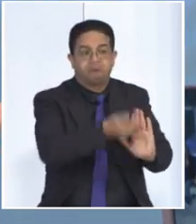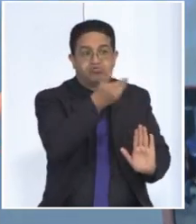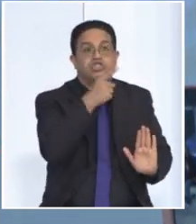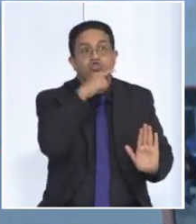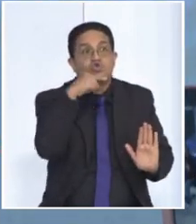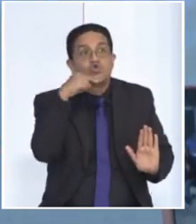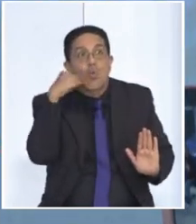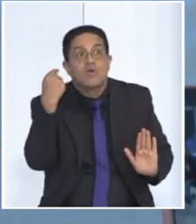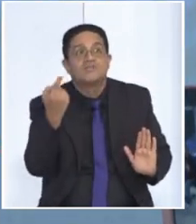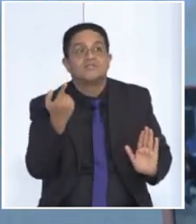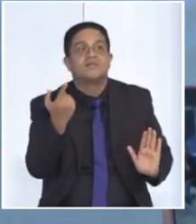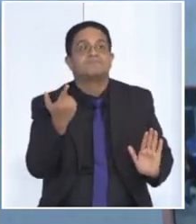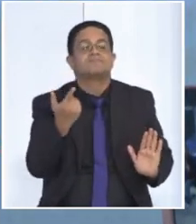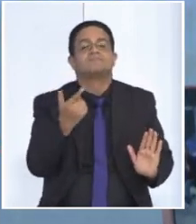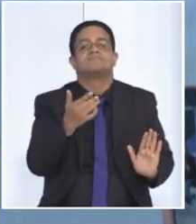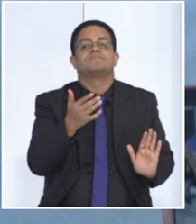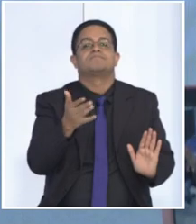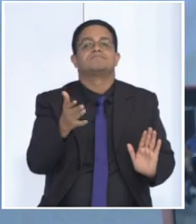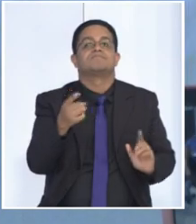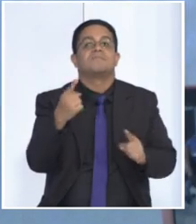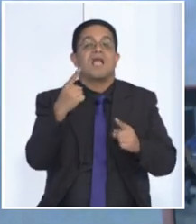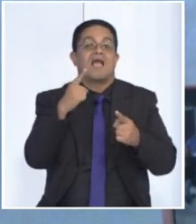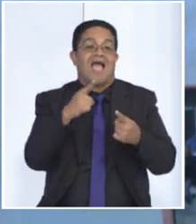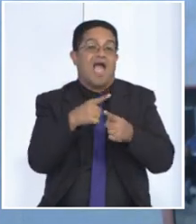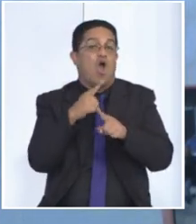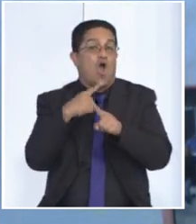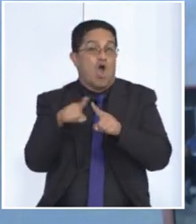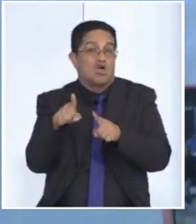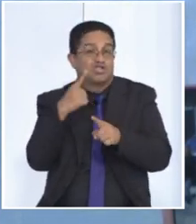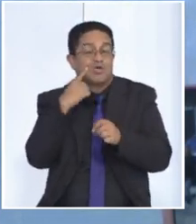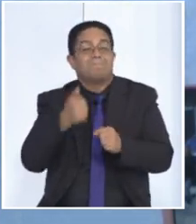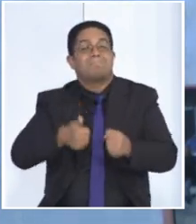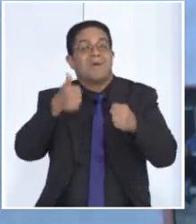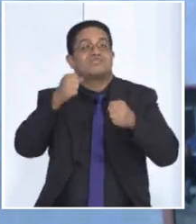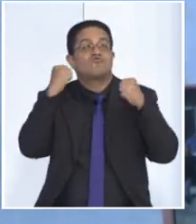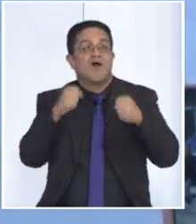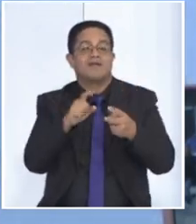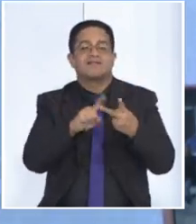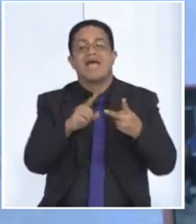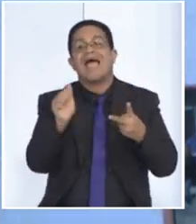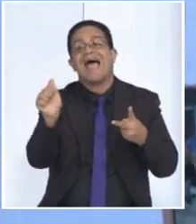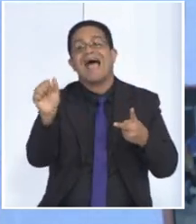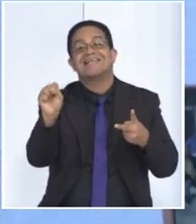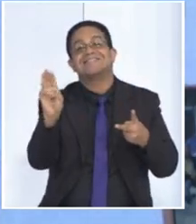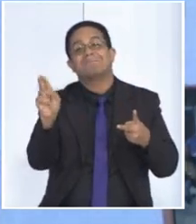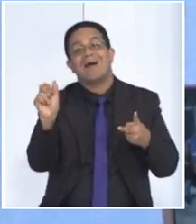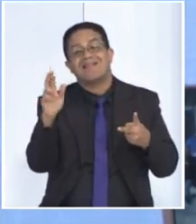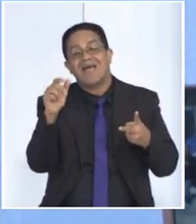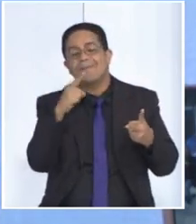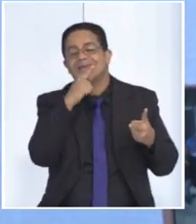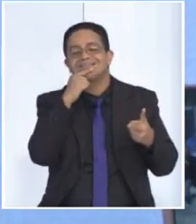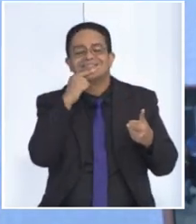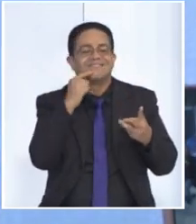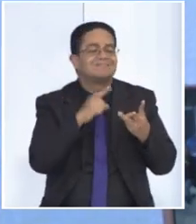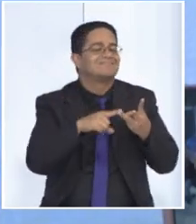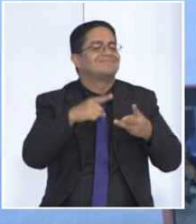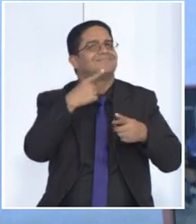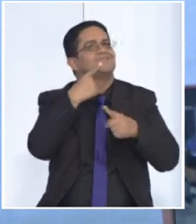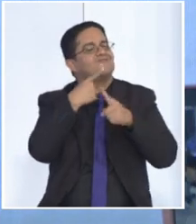de lo normal. El asesulfame cae 600 veces más dulce que el azúcar. El aspartame 345 veces, la sacarina